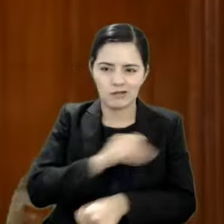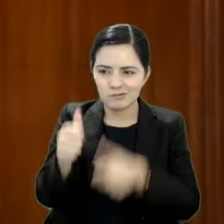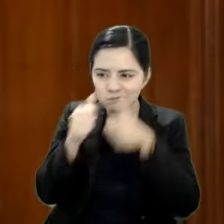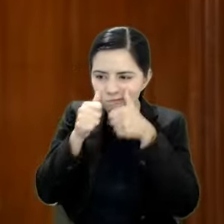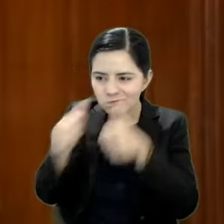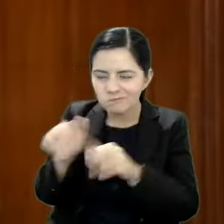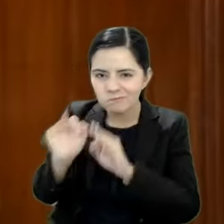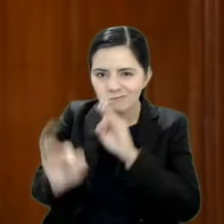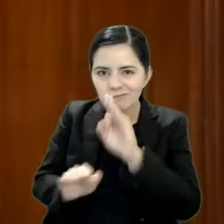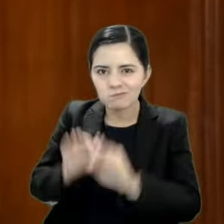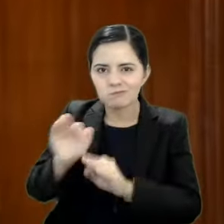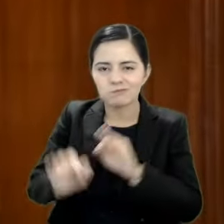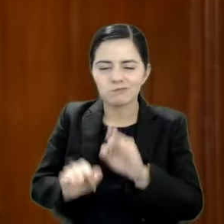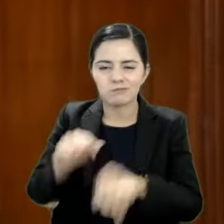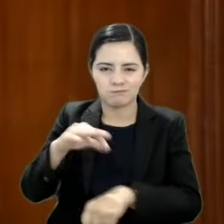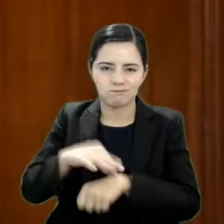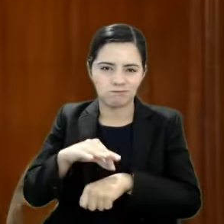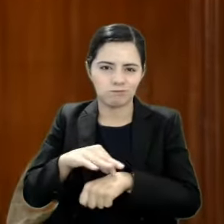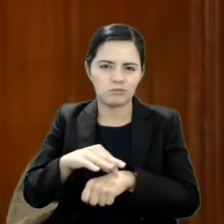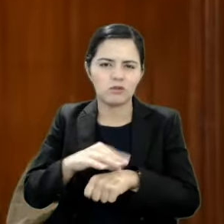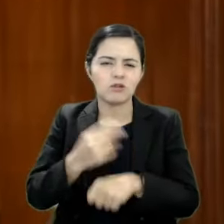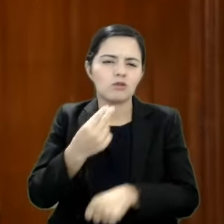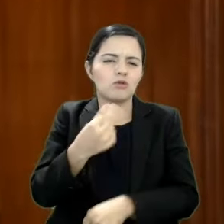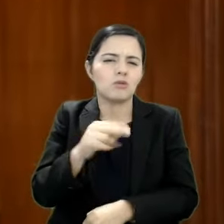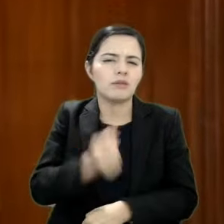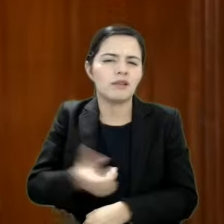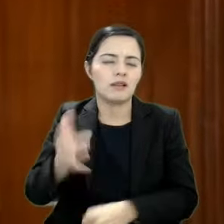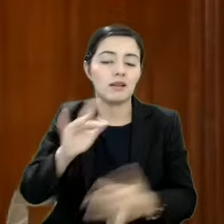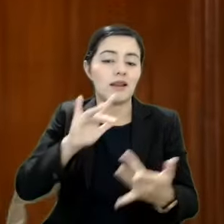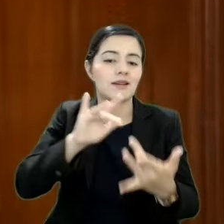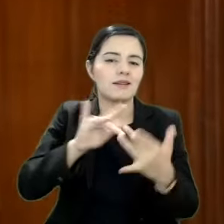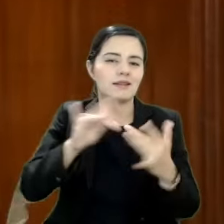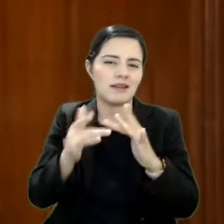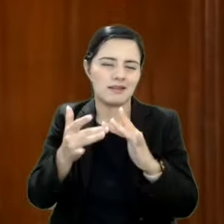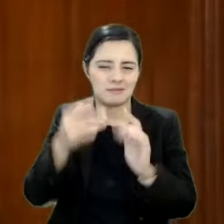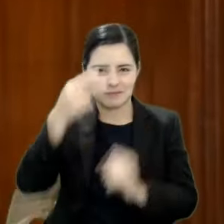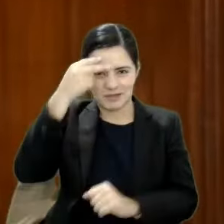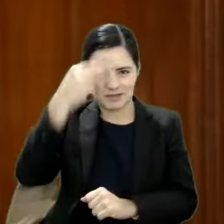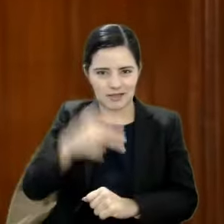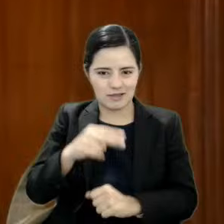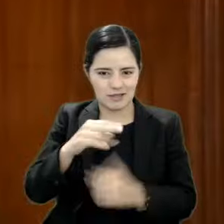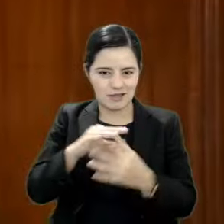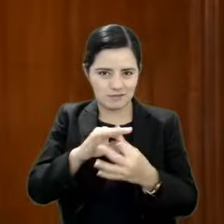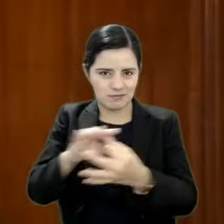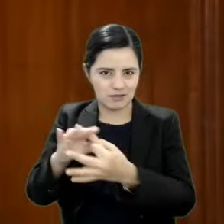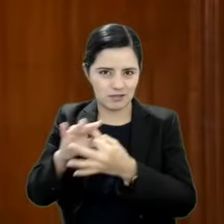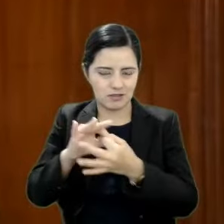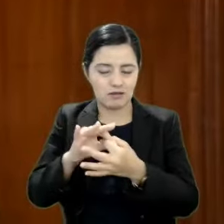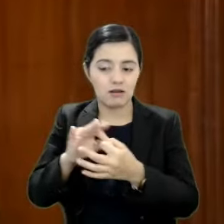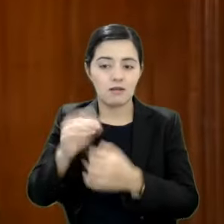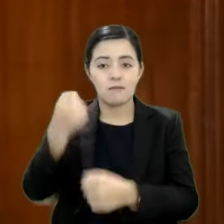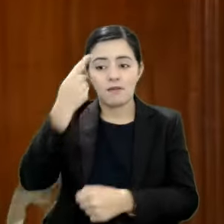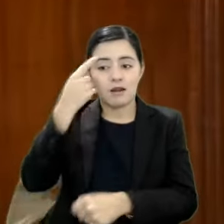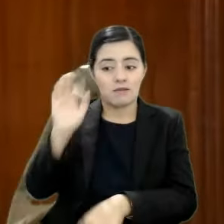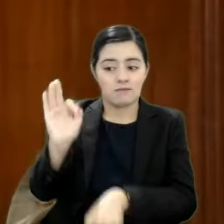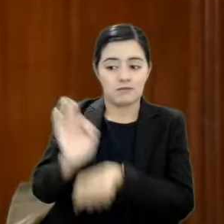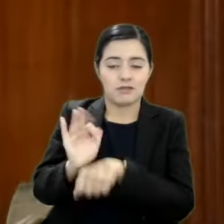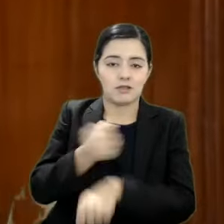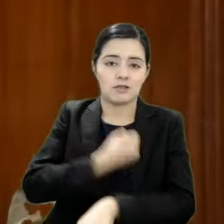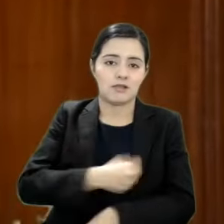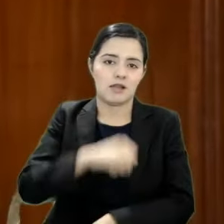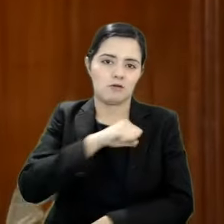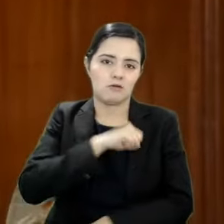denominará Red Mexiquense de Alianzas en favor de la salud de los animales de